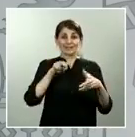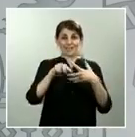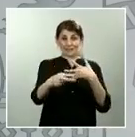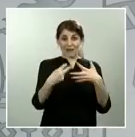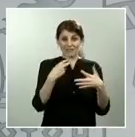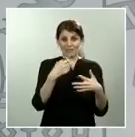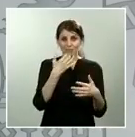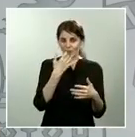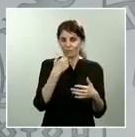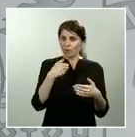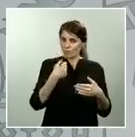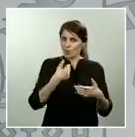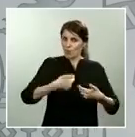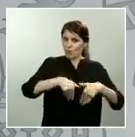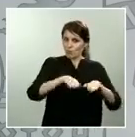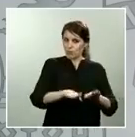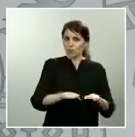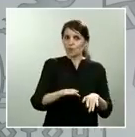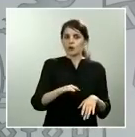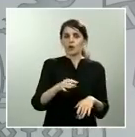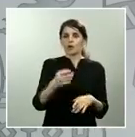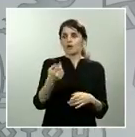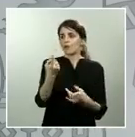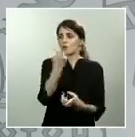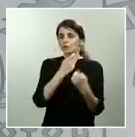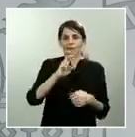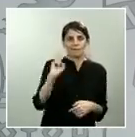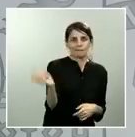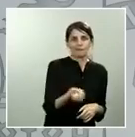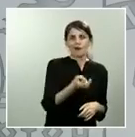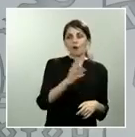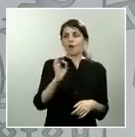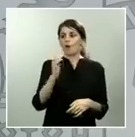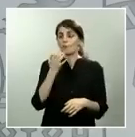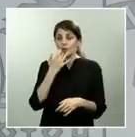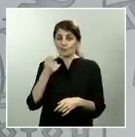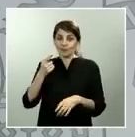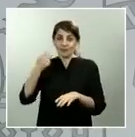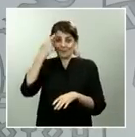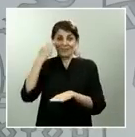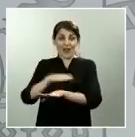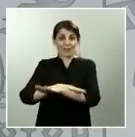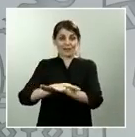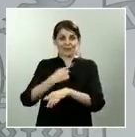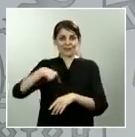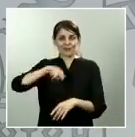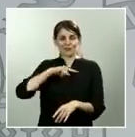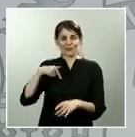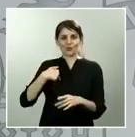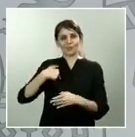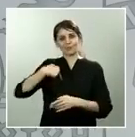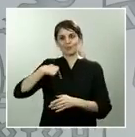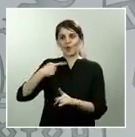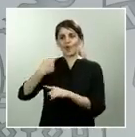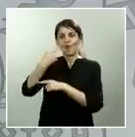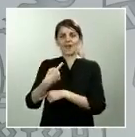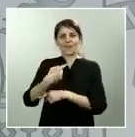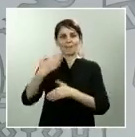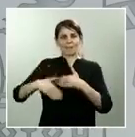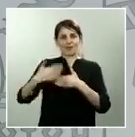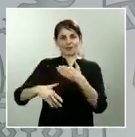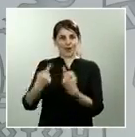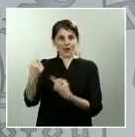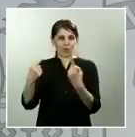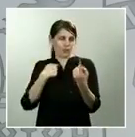la Administración estaba obligada a unos plazos y que, como saben, los decretos leyes, porque en este momento hay dificultad, había